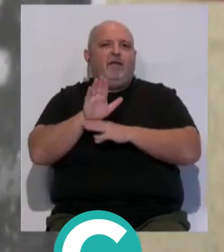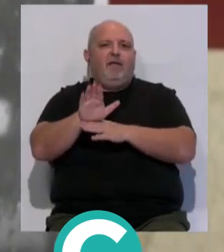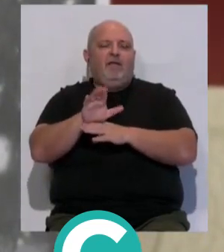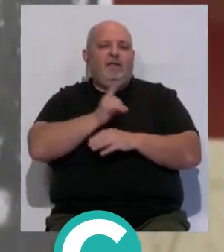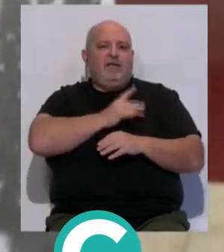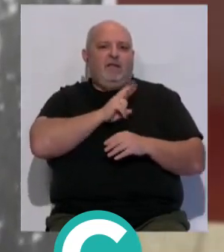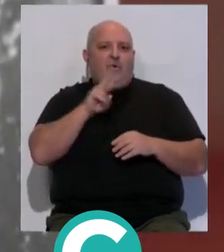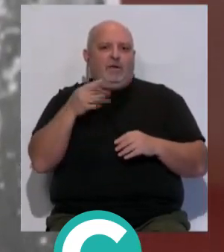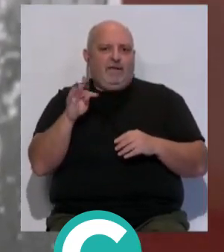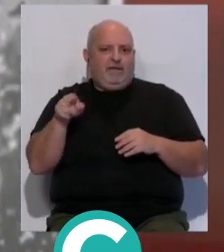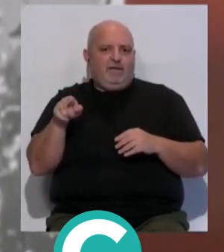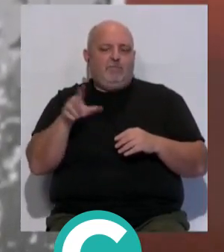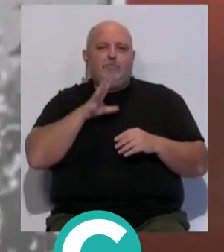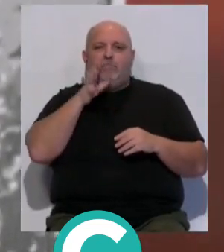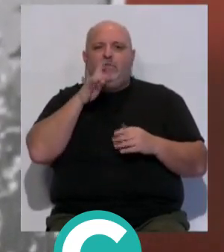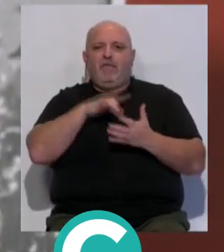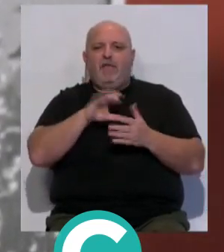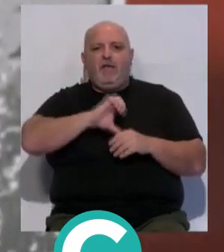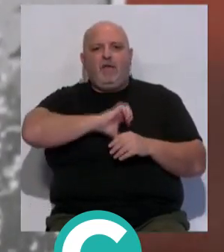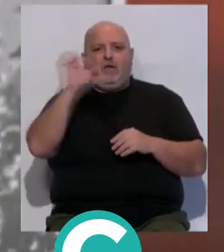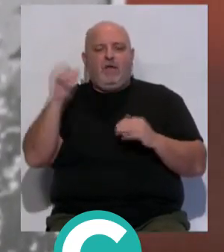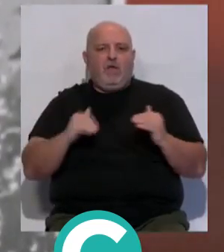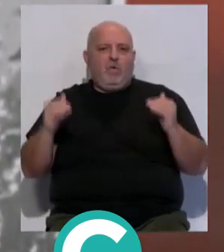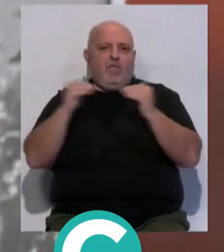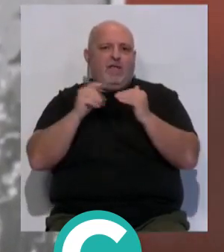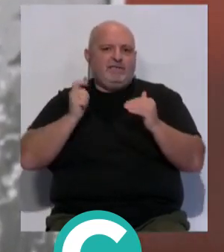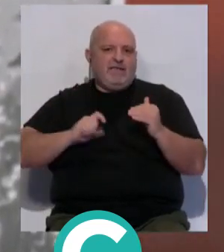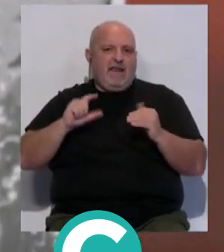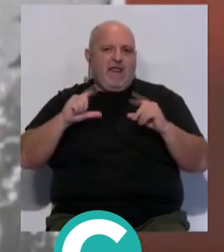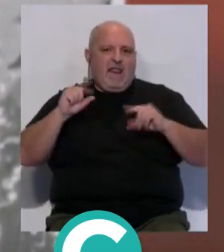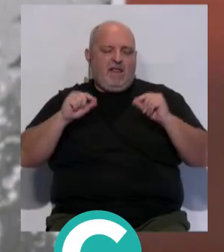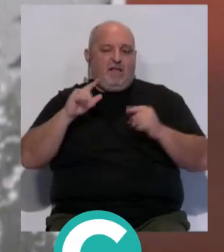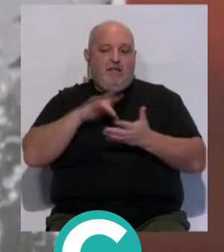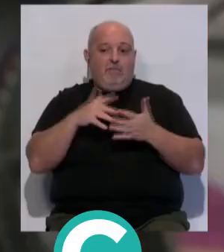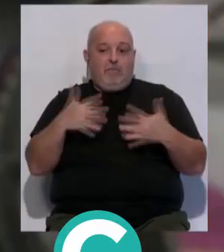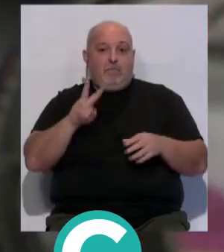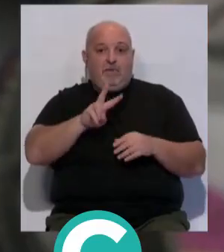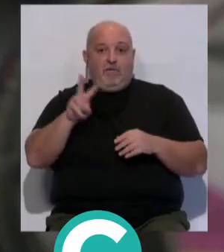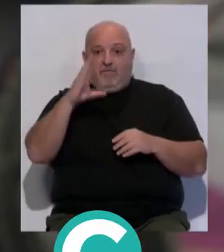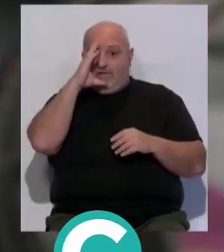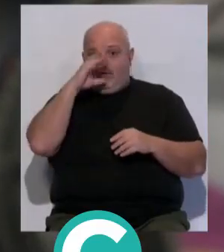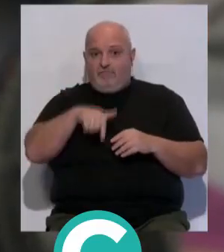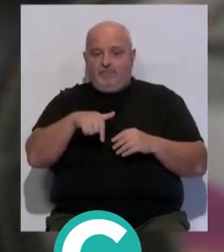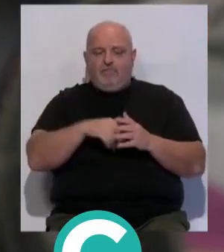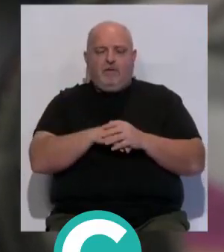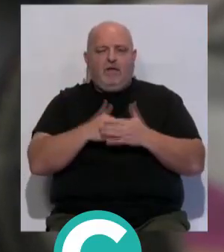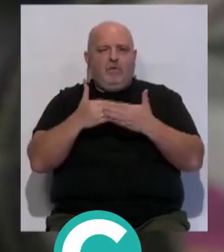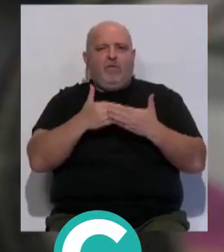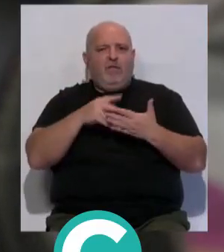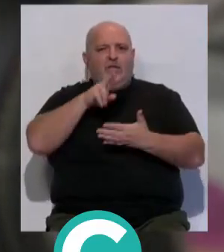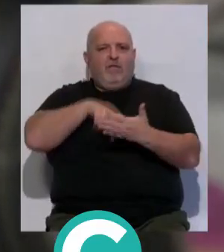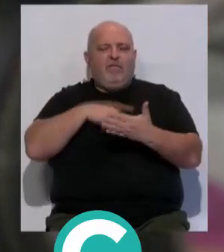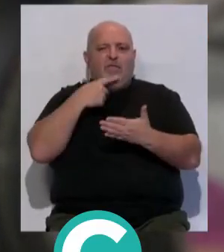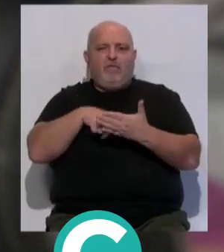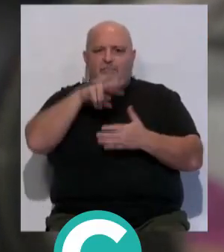por el sindicato UGT con motivo del Día Europeo de la Igualdad Salarial que se celebra este miércoles 22 de febrero. Un estudio en donde se